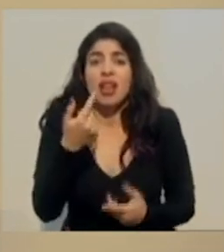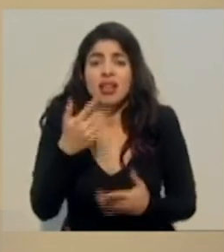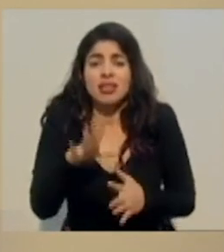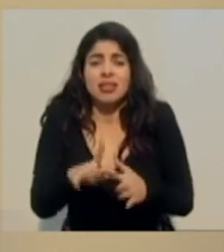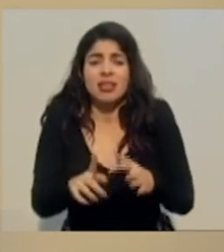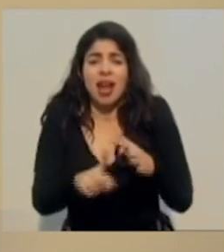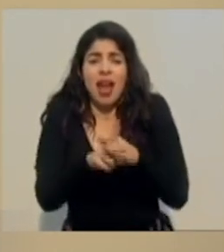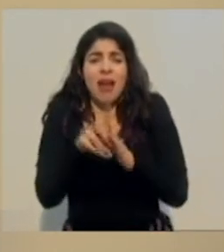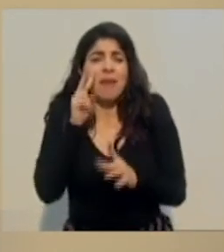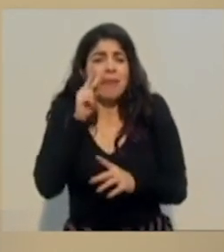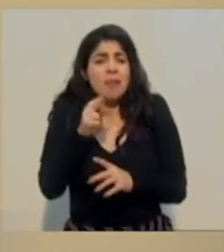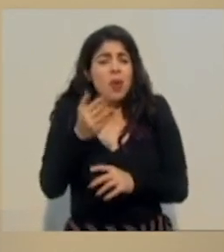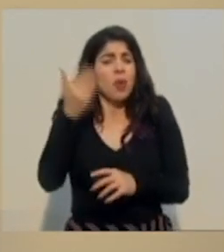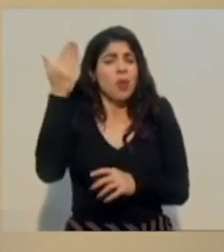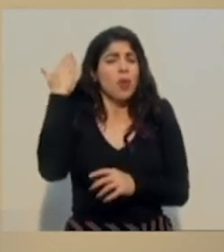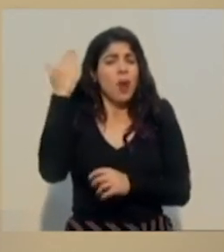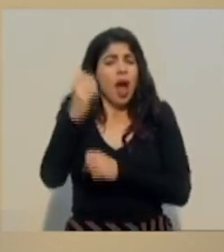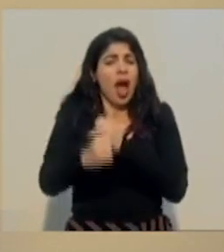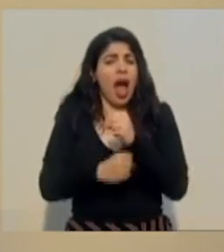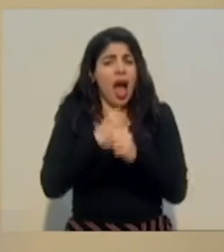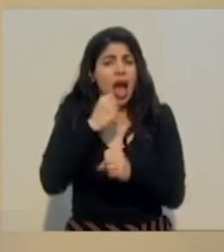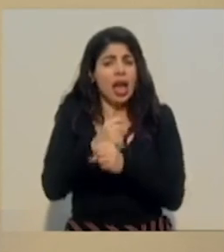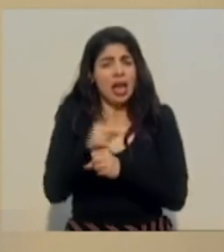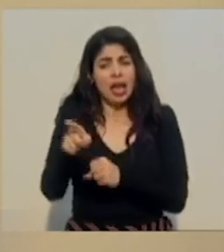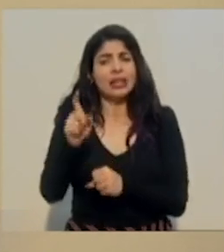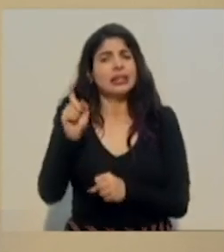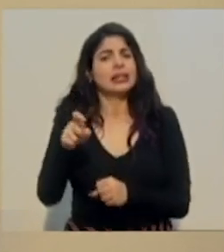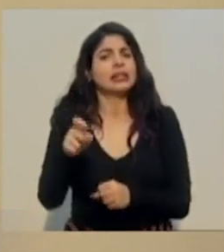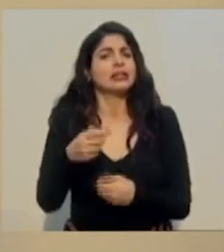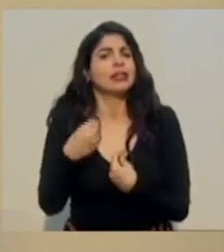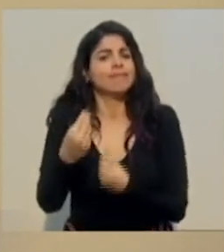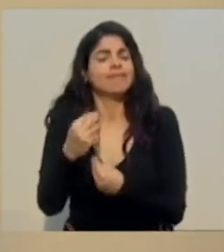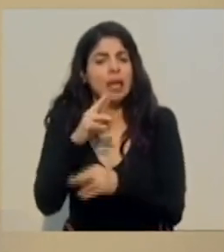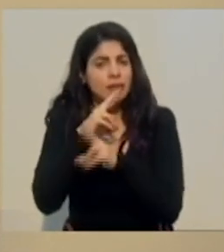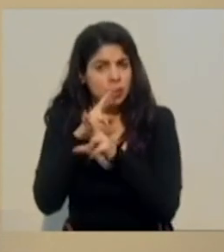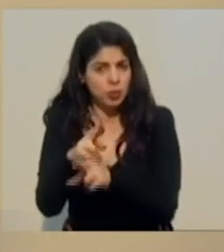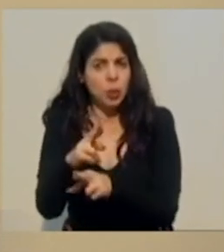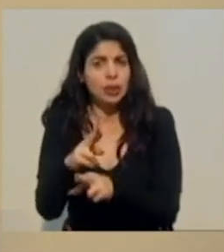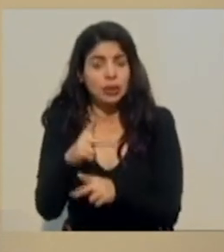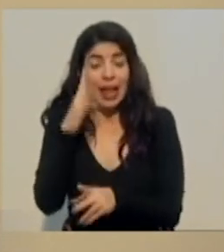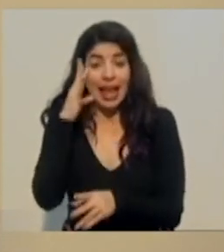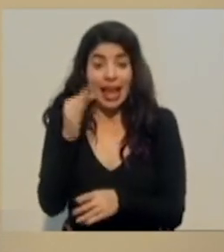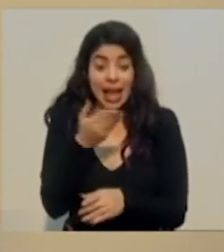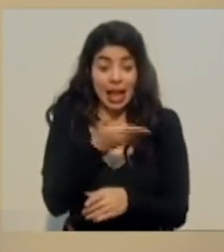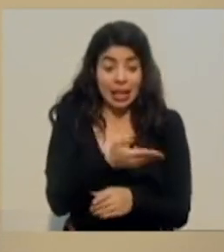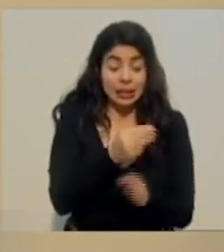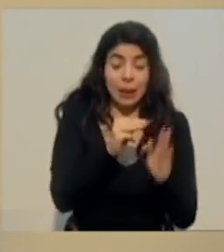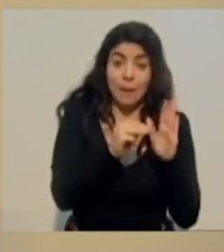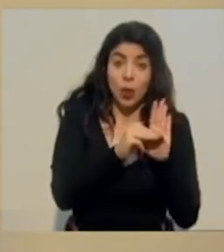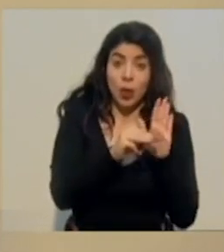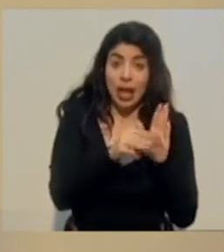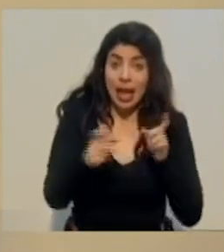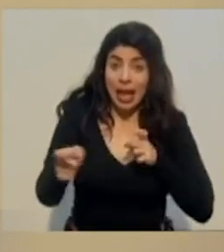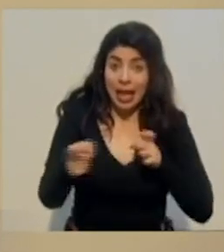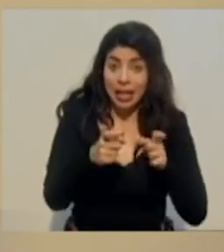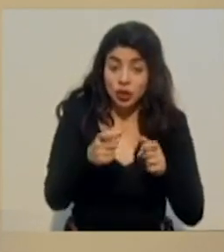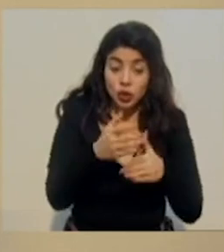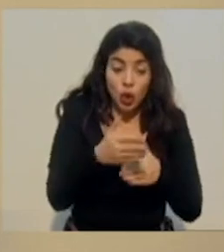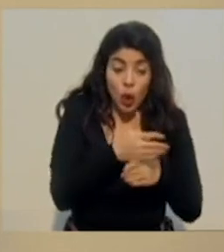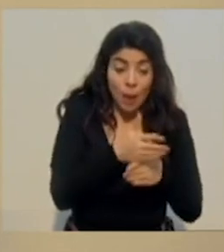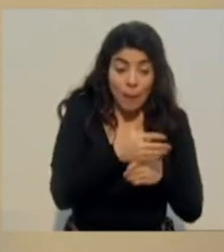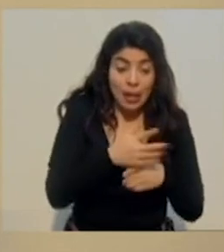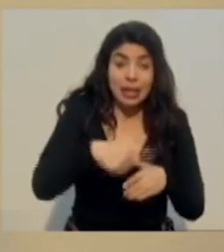desde hace varios años atrás merece una respuesta y creemos que con el modelo de gestión compartida